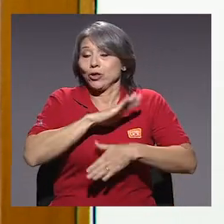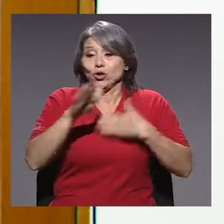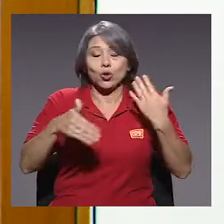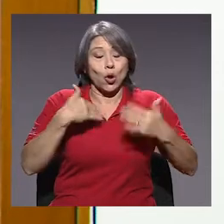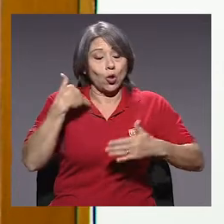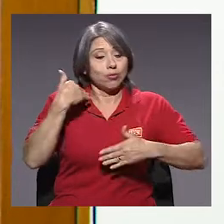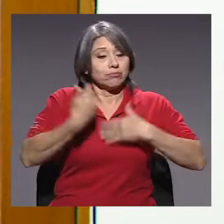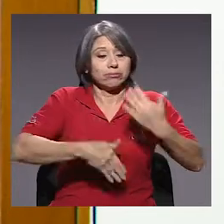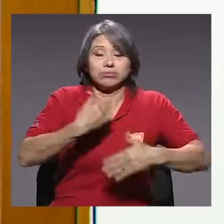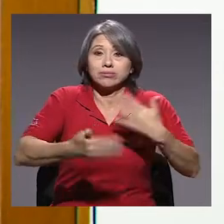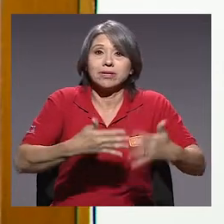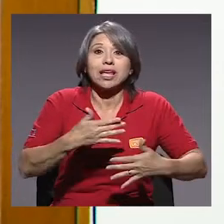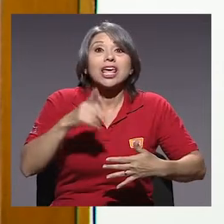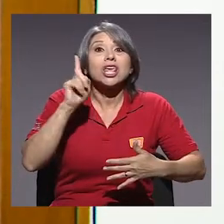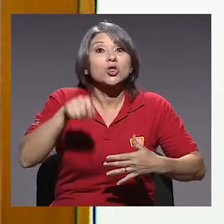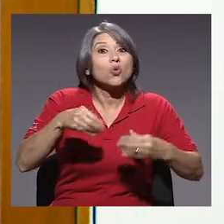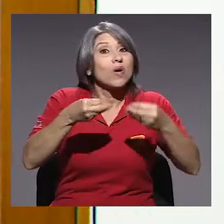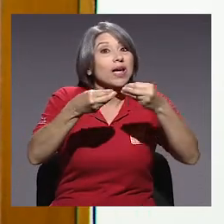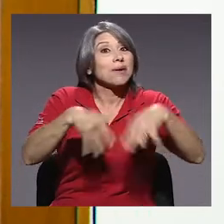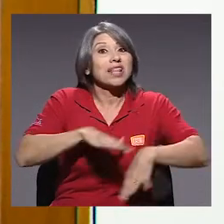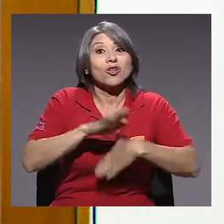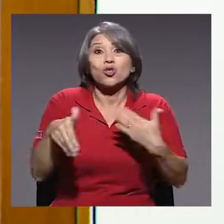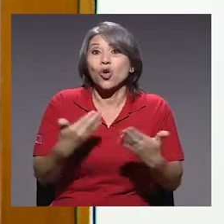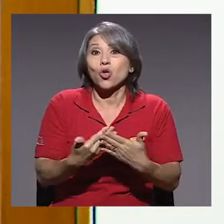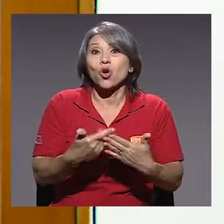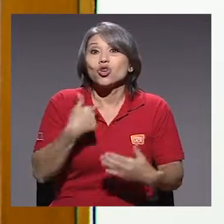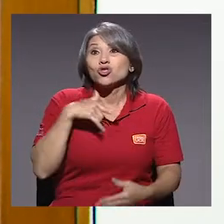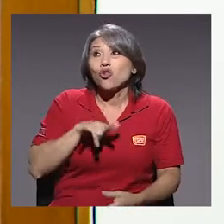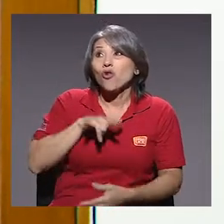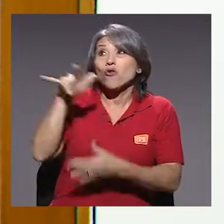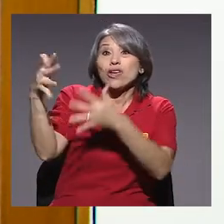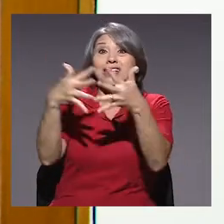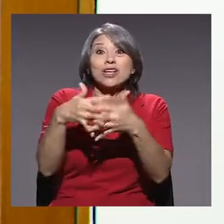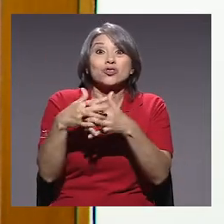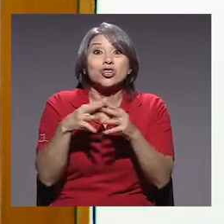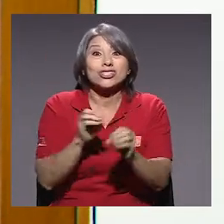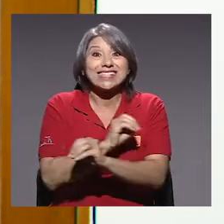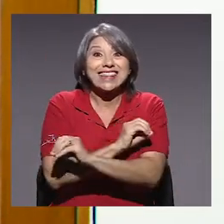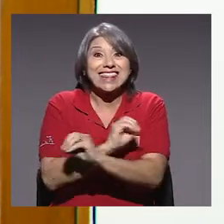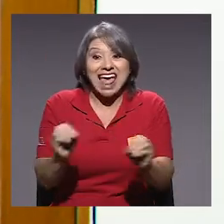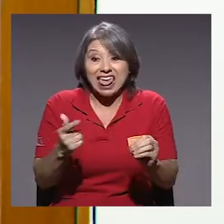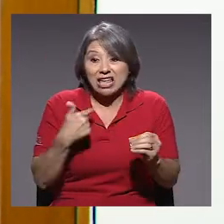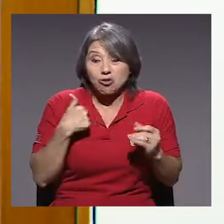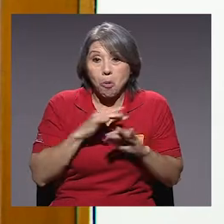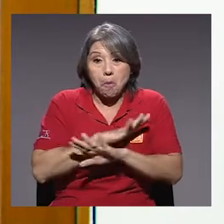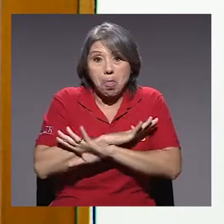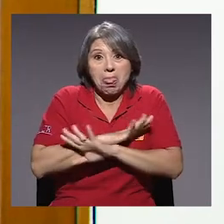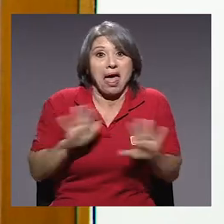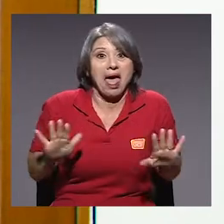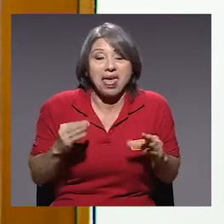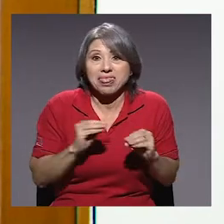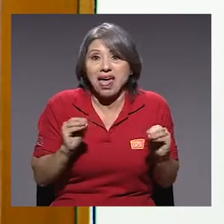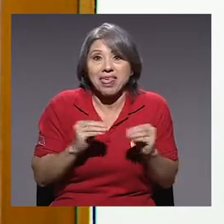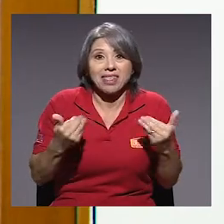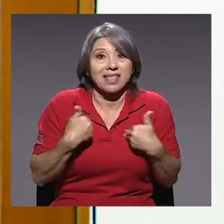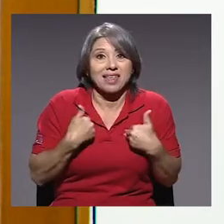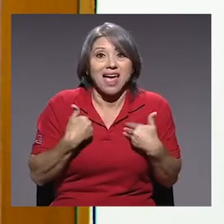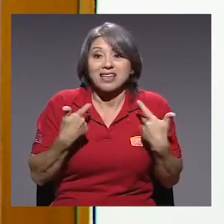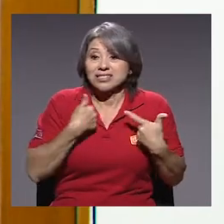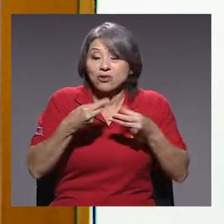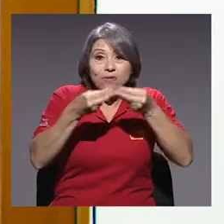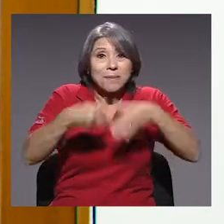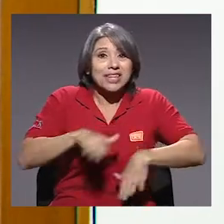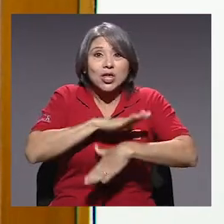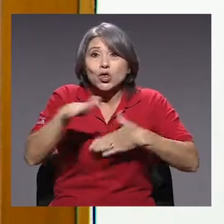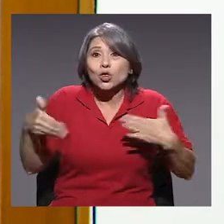Tuve que apostarlo todo y tuve que perderlo todo. Yo me fui a Estados Unidos sin nada. Ya había perdido absolutamente todo lo que tenía y me lo había